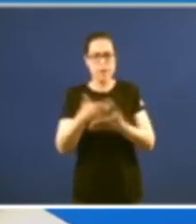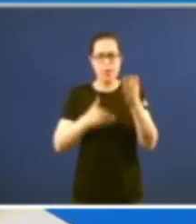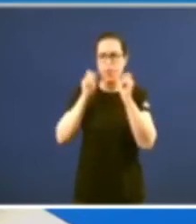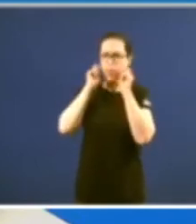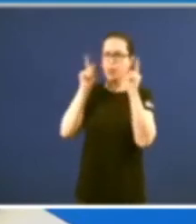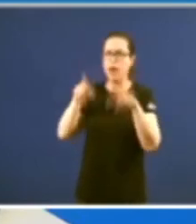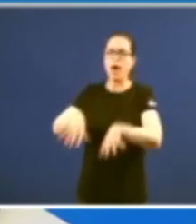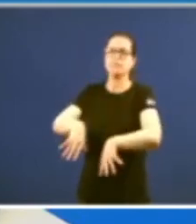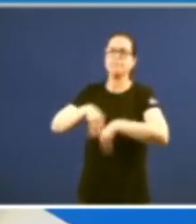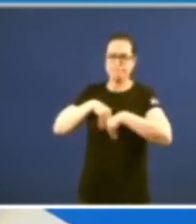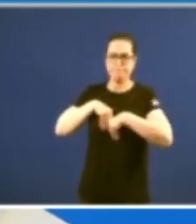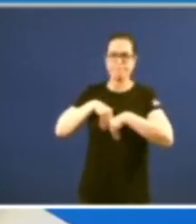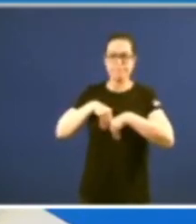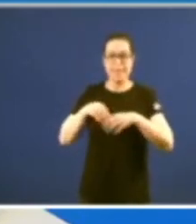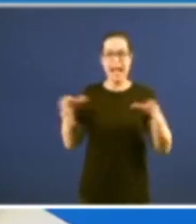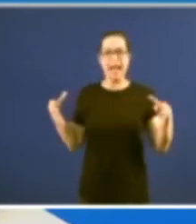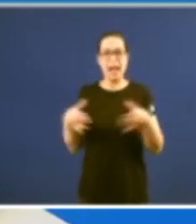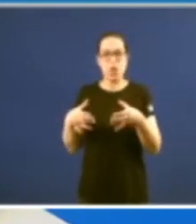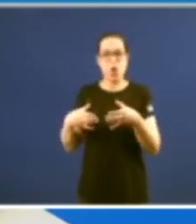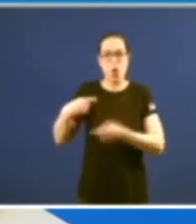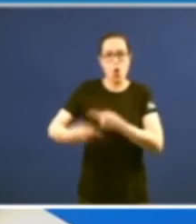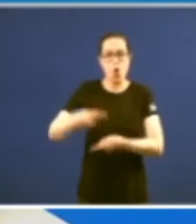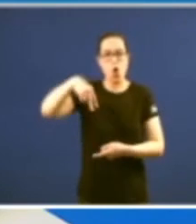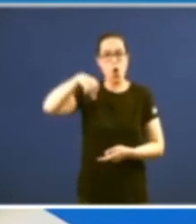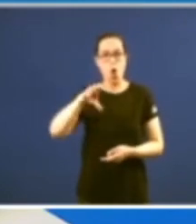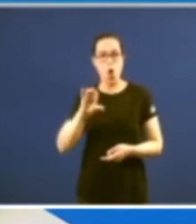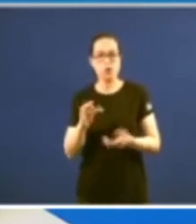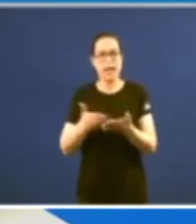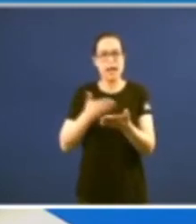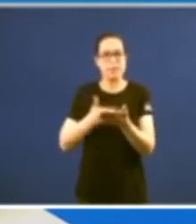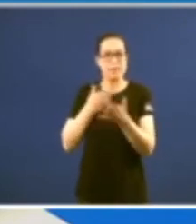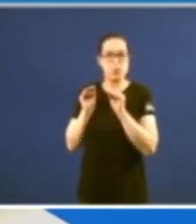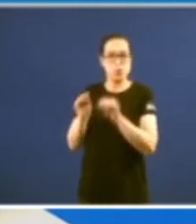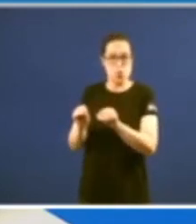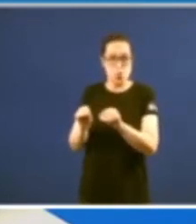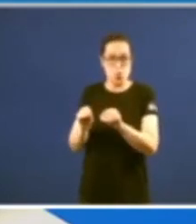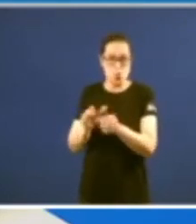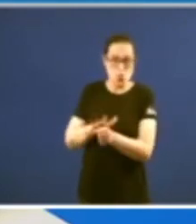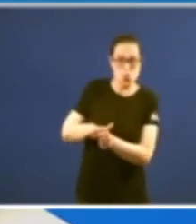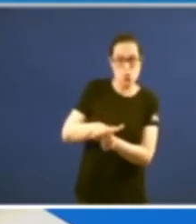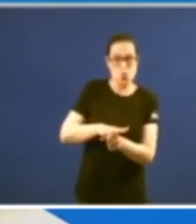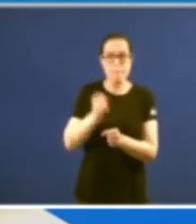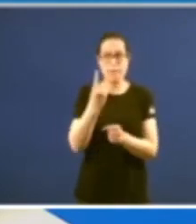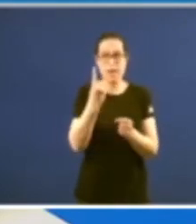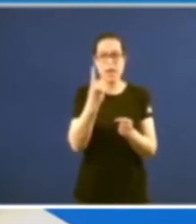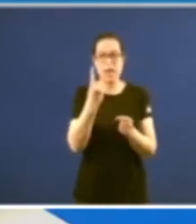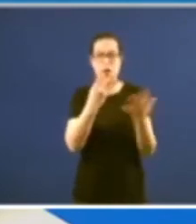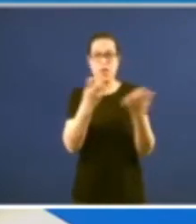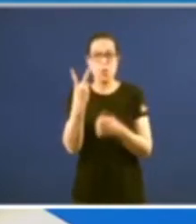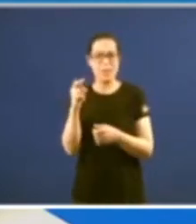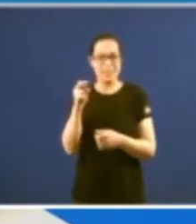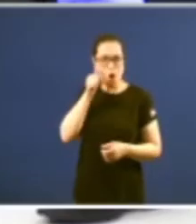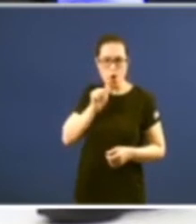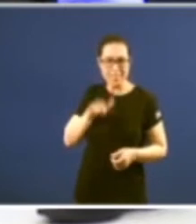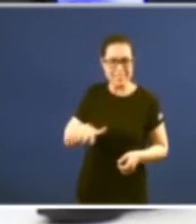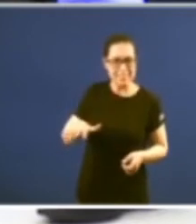co traballo da xeración Nos e a súa revista nacida nos talleres de la región en 1920 ou un chisco máis atrás